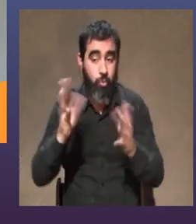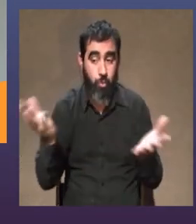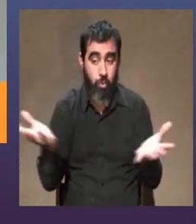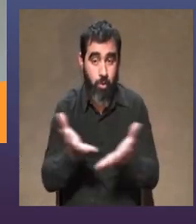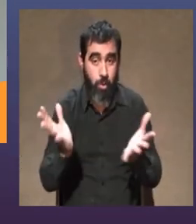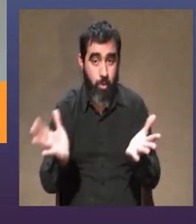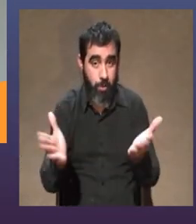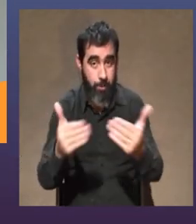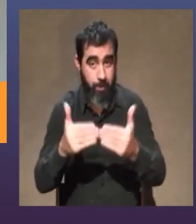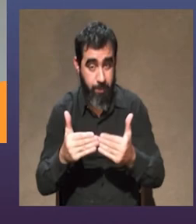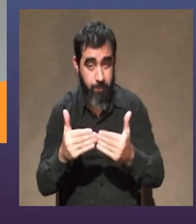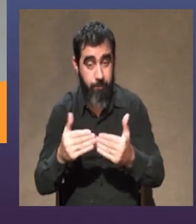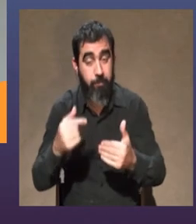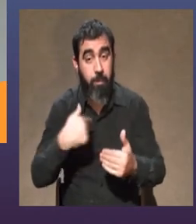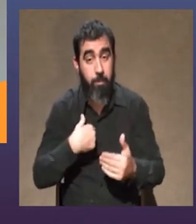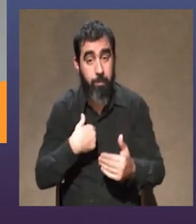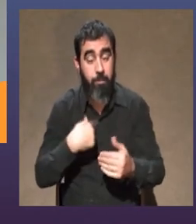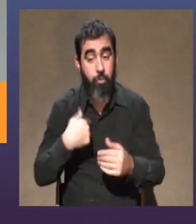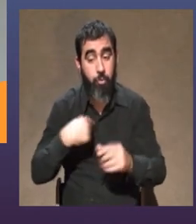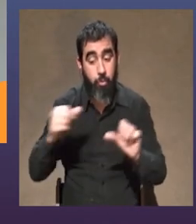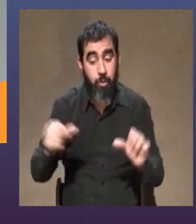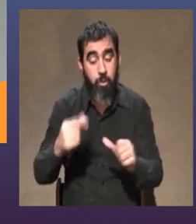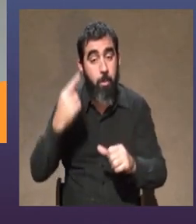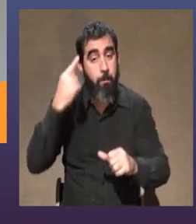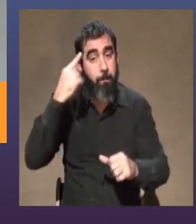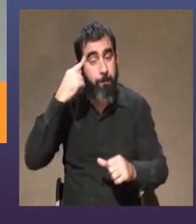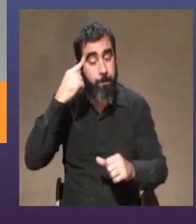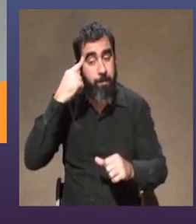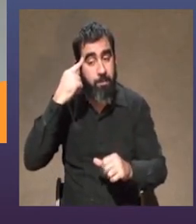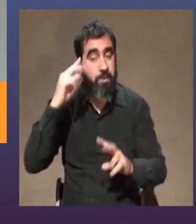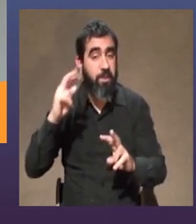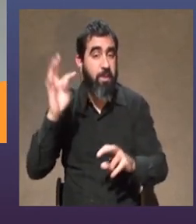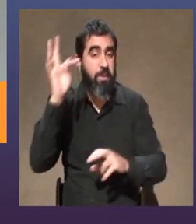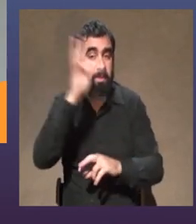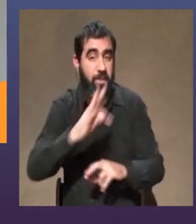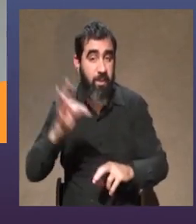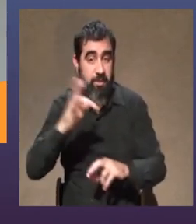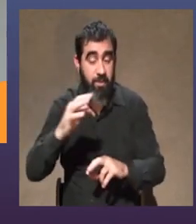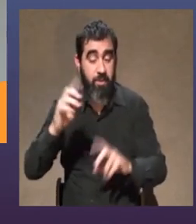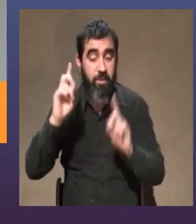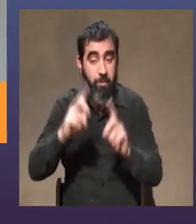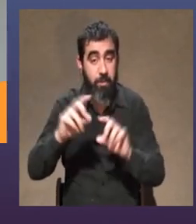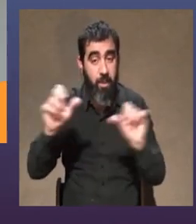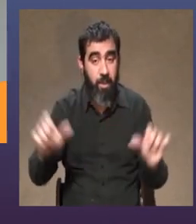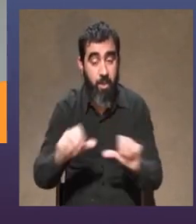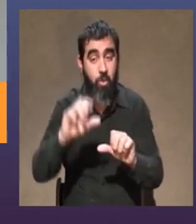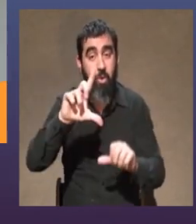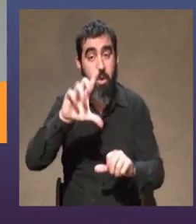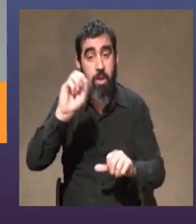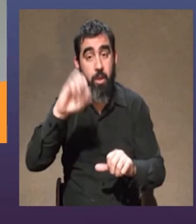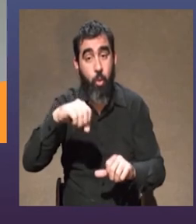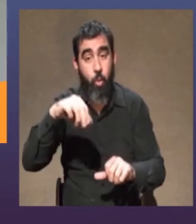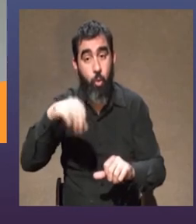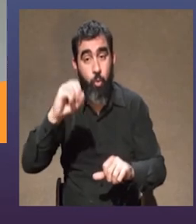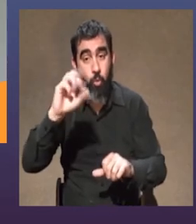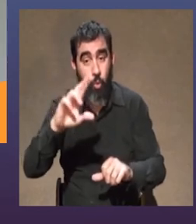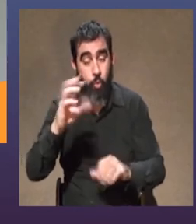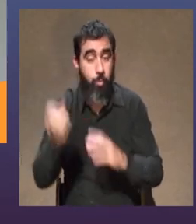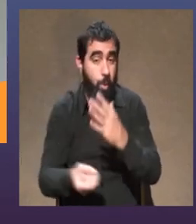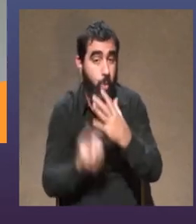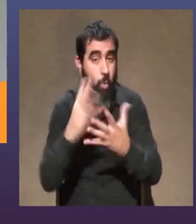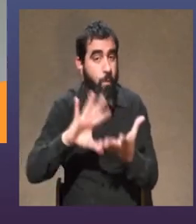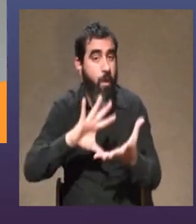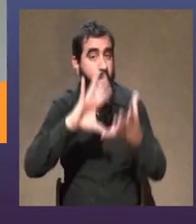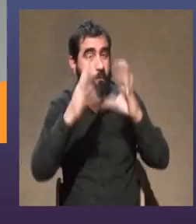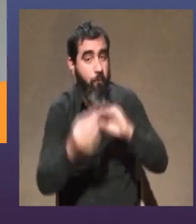y a mí me pasa que me ha llevado a reflexionar mucho en la escena bueno un taller que estoy haciendo con Leonor también la posibilidad de las nuevas formas